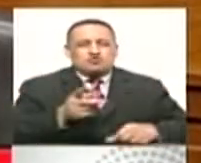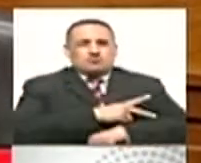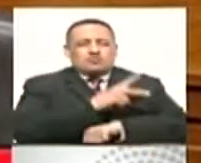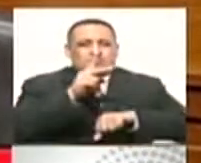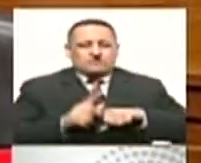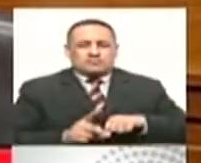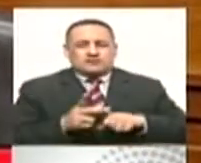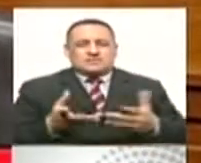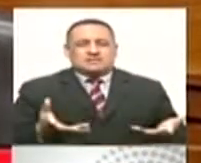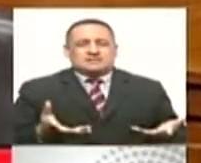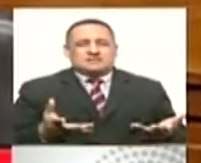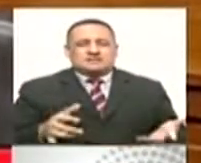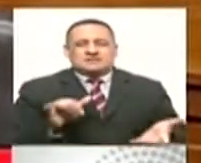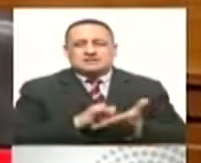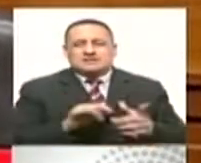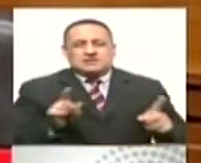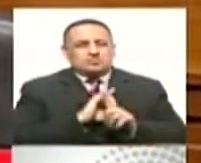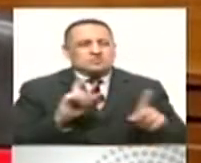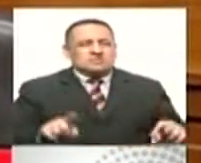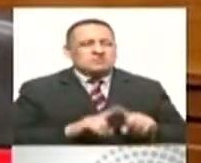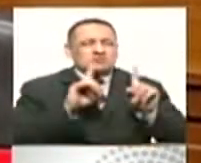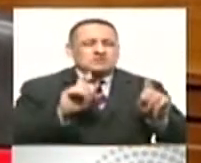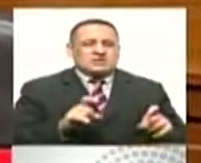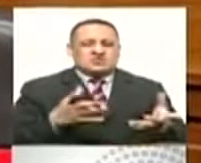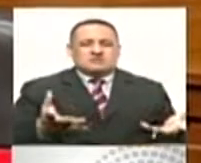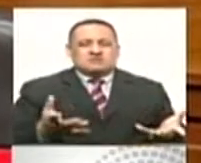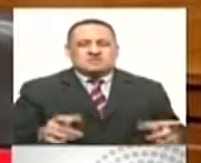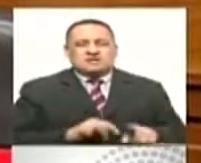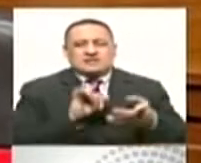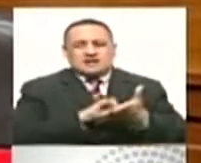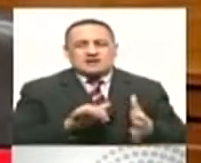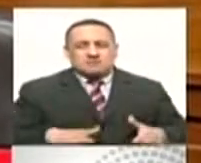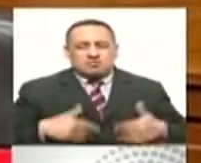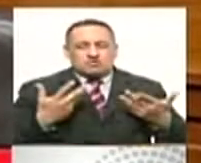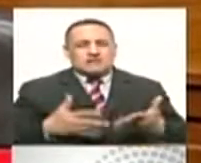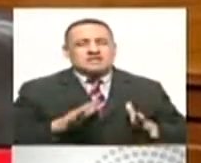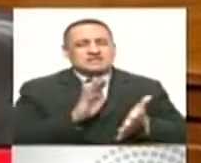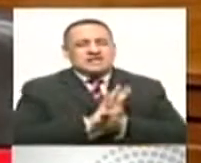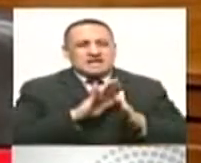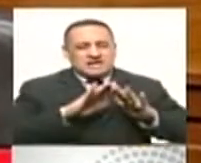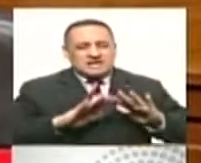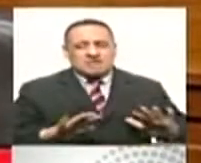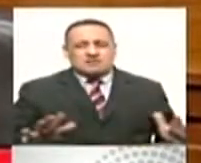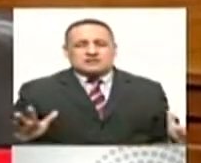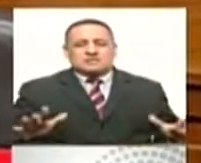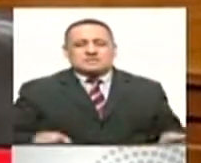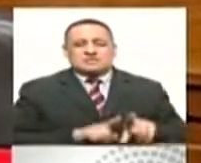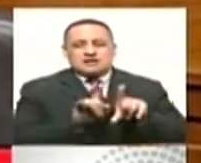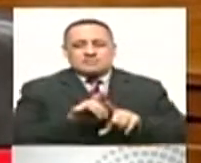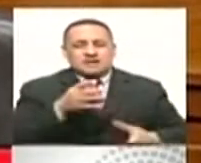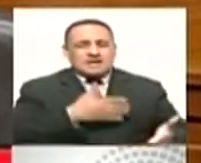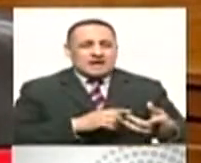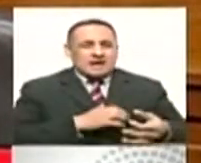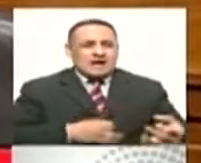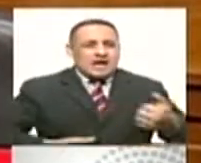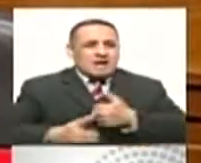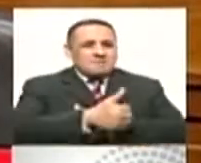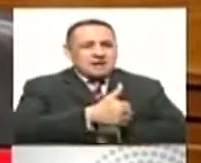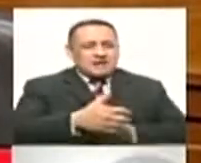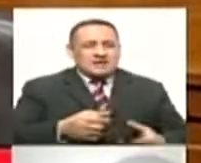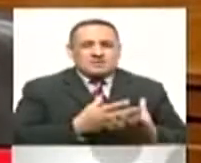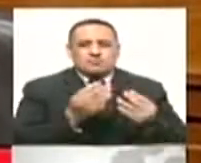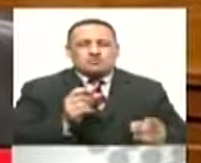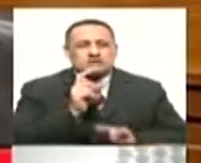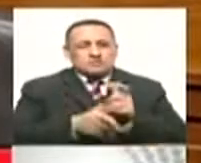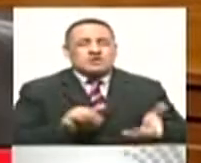hasta ahora tenemos más de un millón de personas mayores de 50 años que no se han vacunado aún. Eso implica campañas de